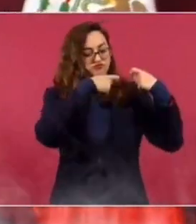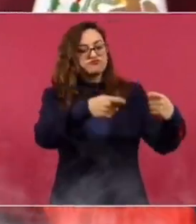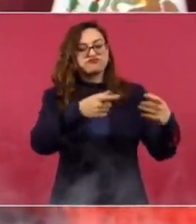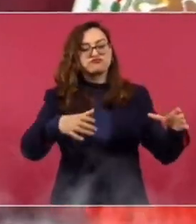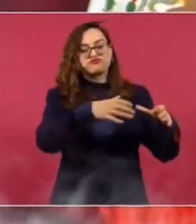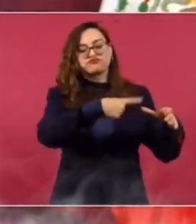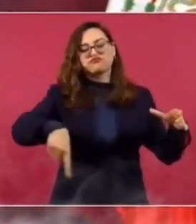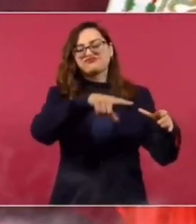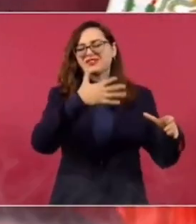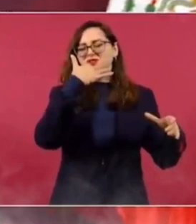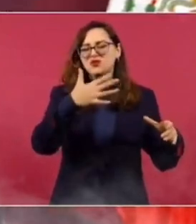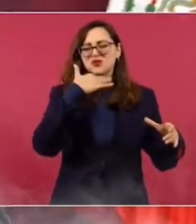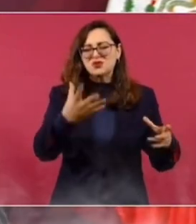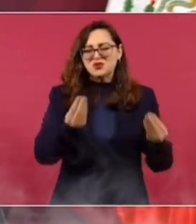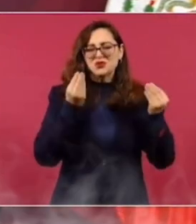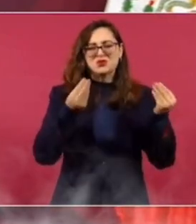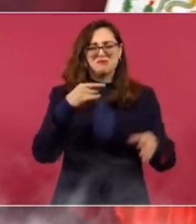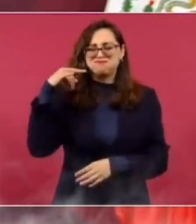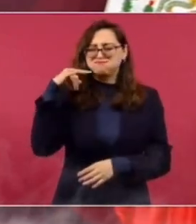y muy hipócritas.